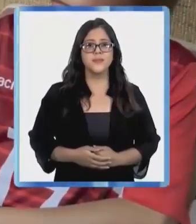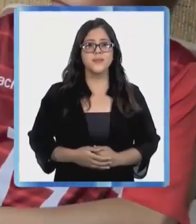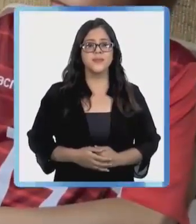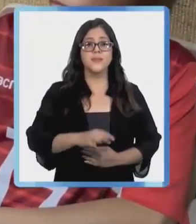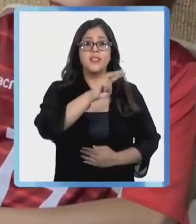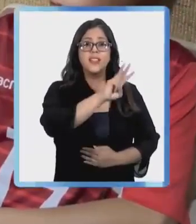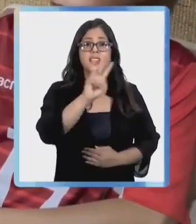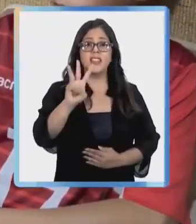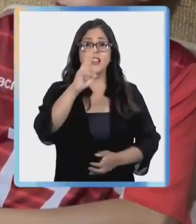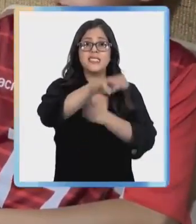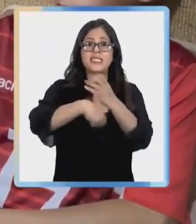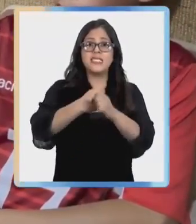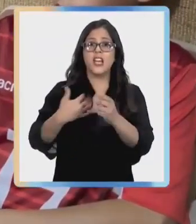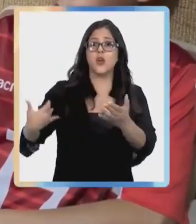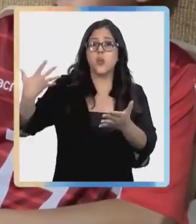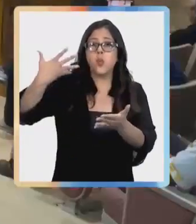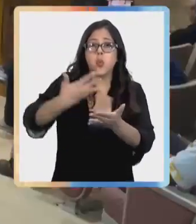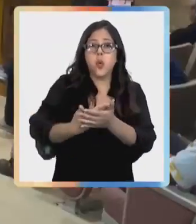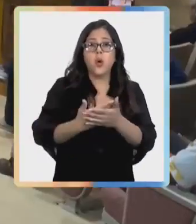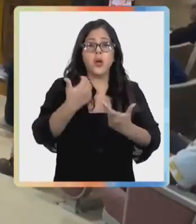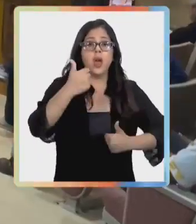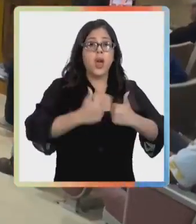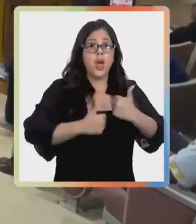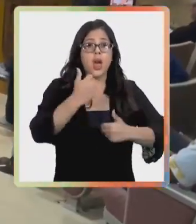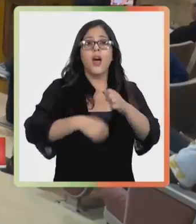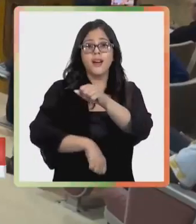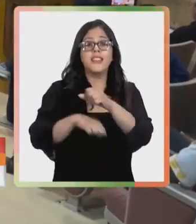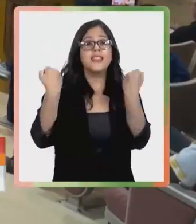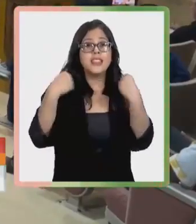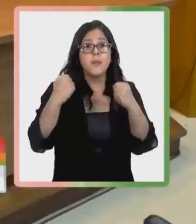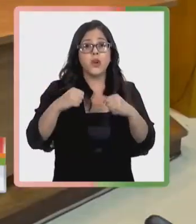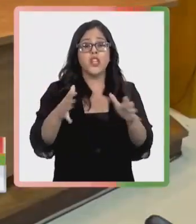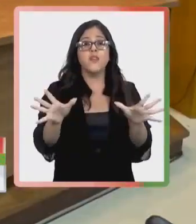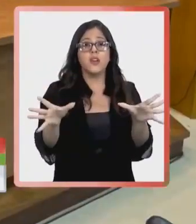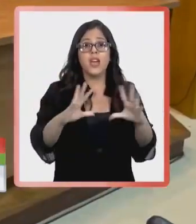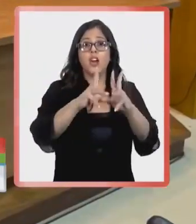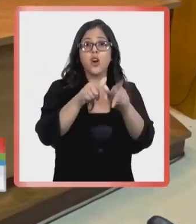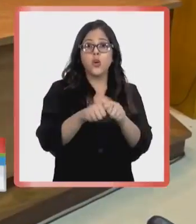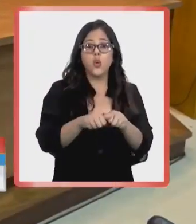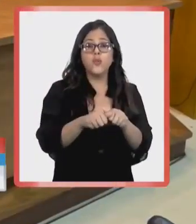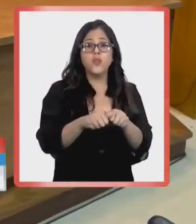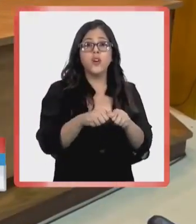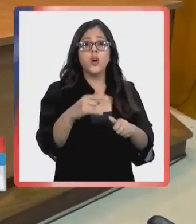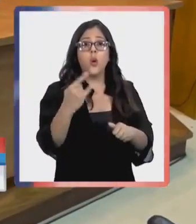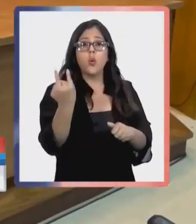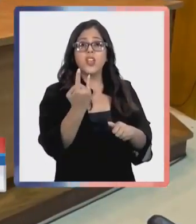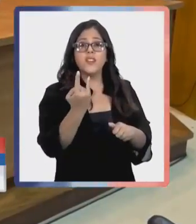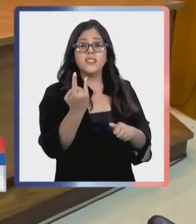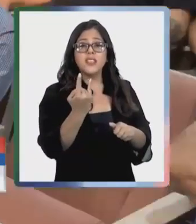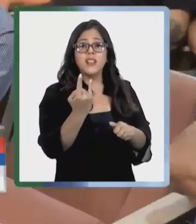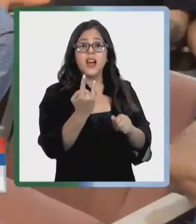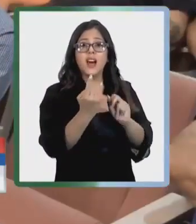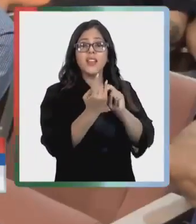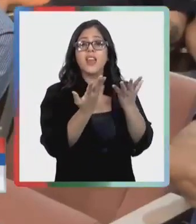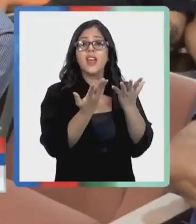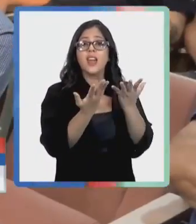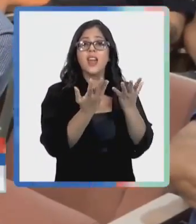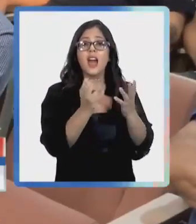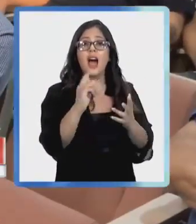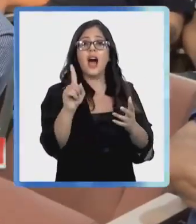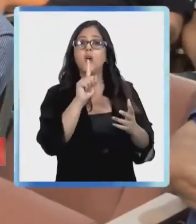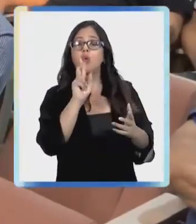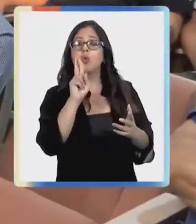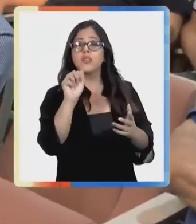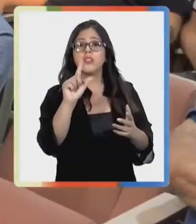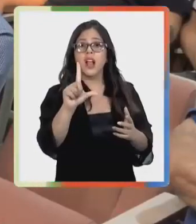Ya son 33 años los que suma este encuentro deportivo que organiza el Club Universidad Austral de Chile y que durante el mes